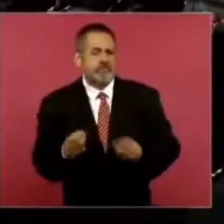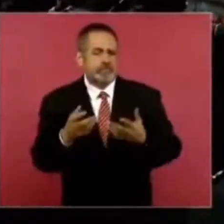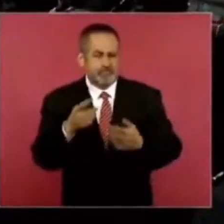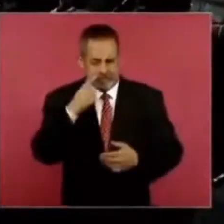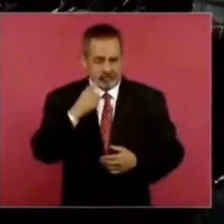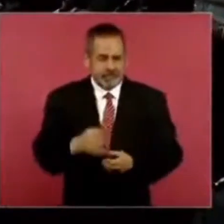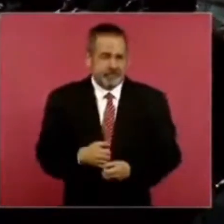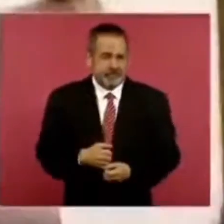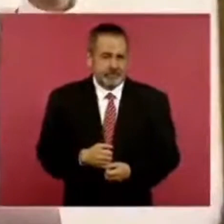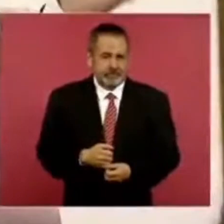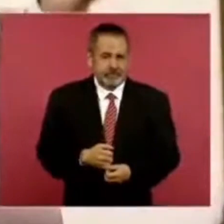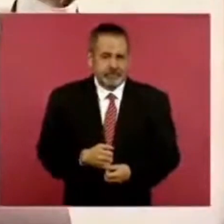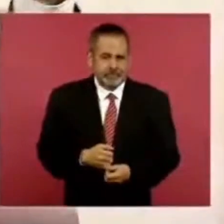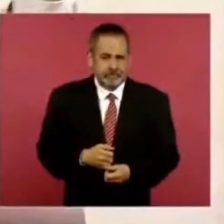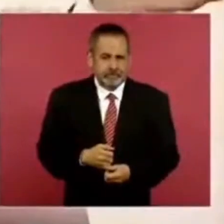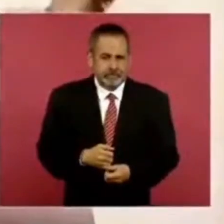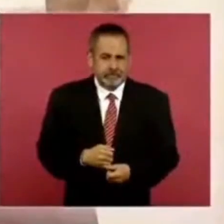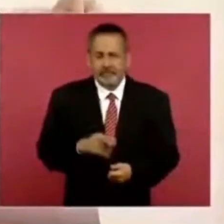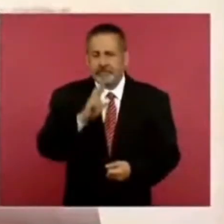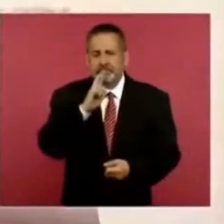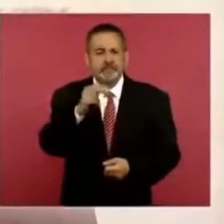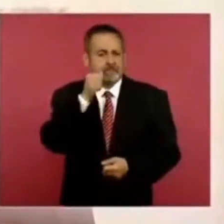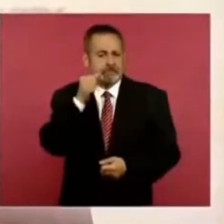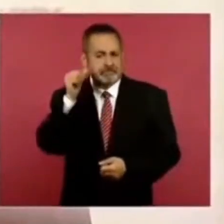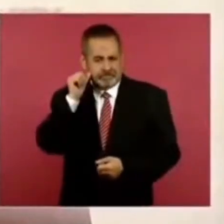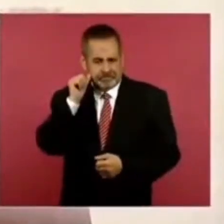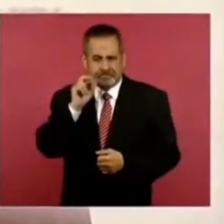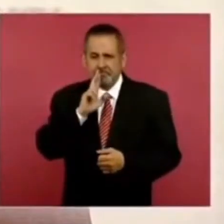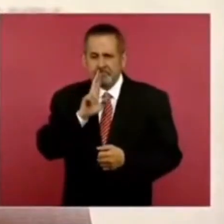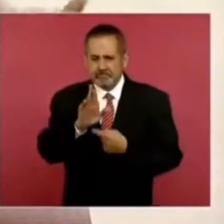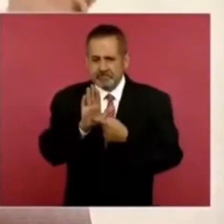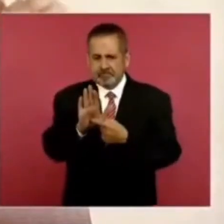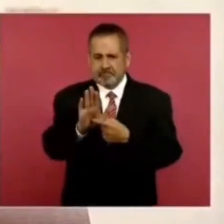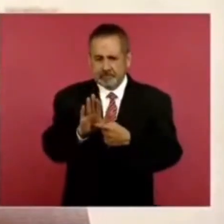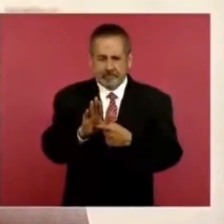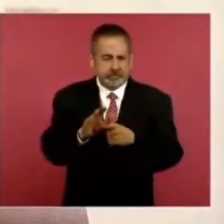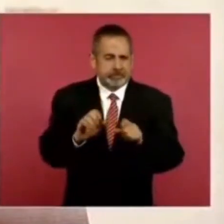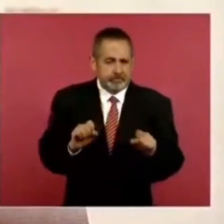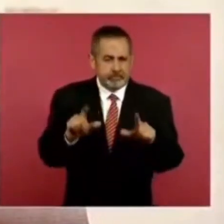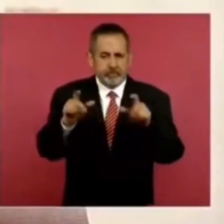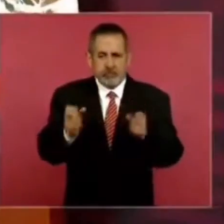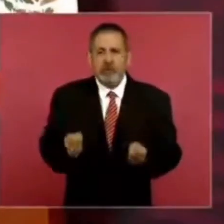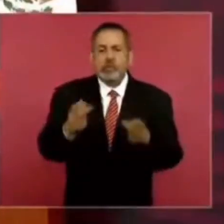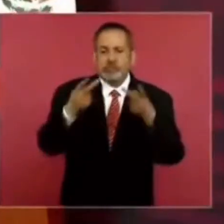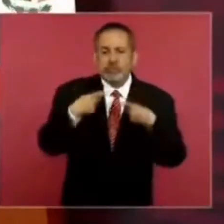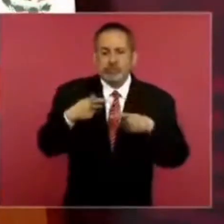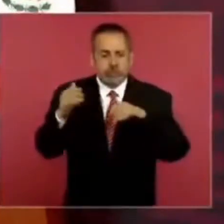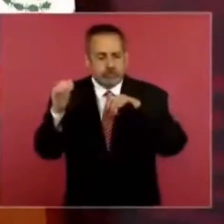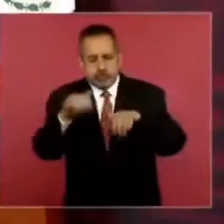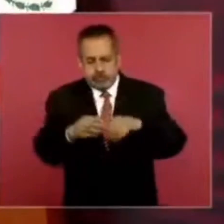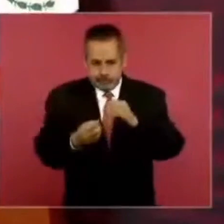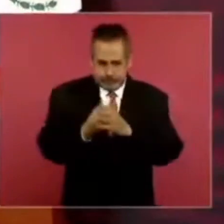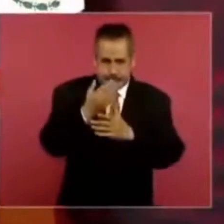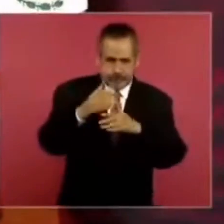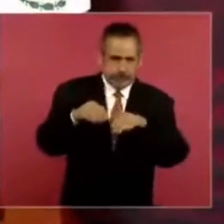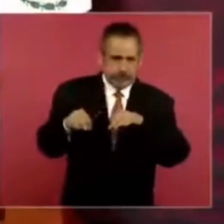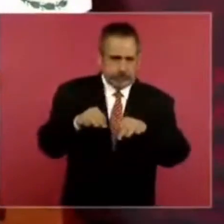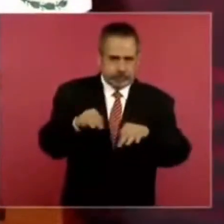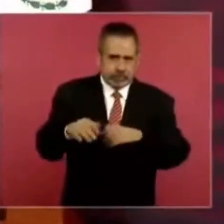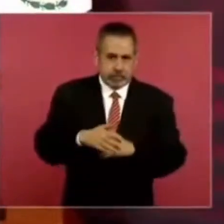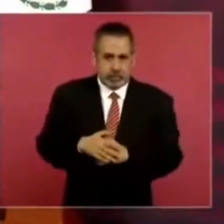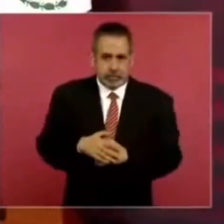Van a ver el reporte de ayer de creación de empleos y no se detiene,